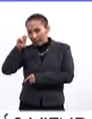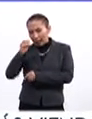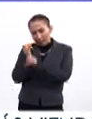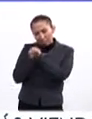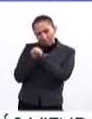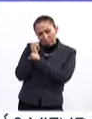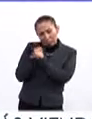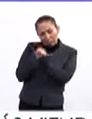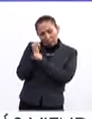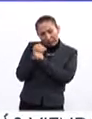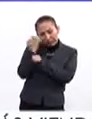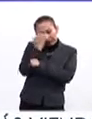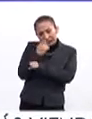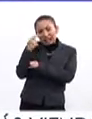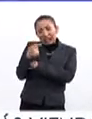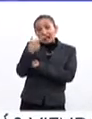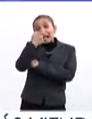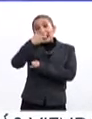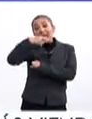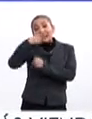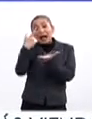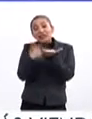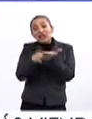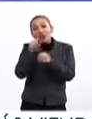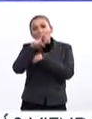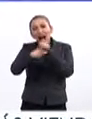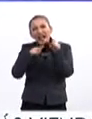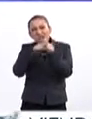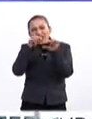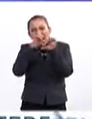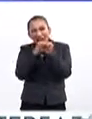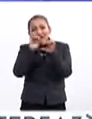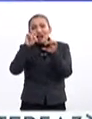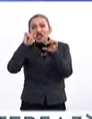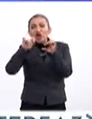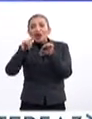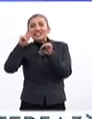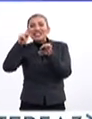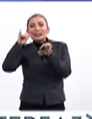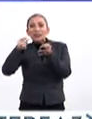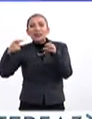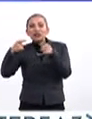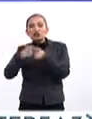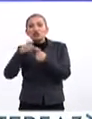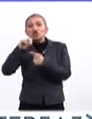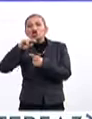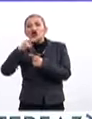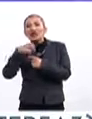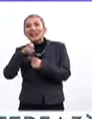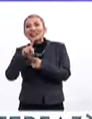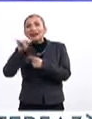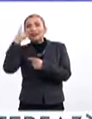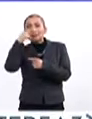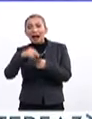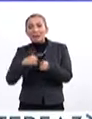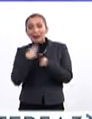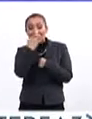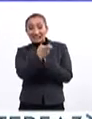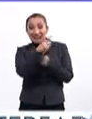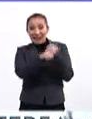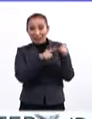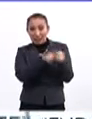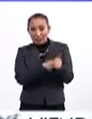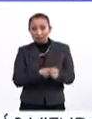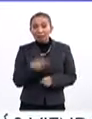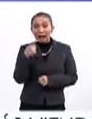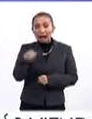Politécnico Nacional estudian los genes que codifican lo que se conoce como factores de transcripción de choque térmico para la existencia de esta amiba.